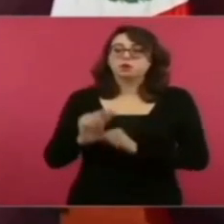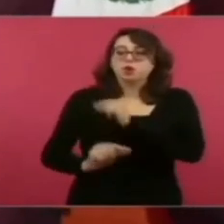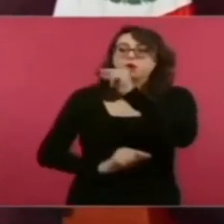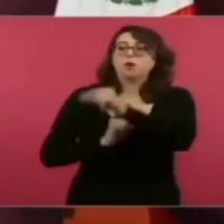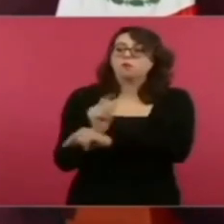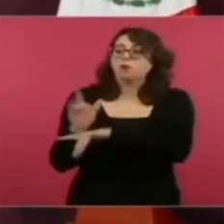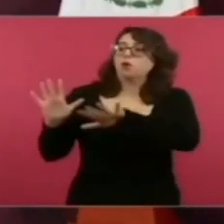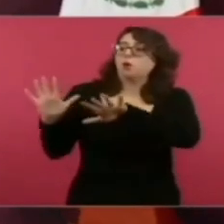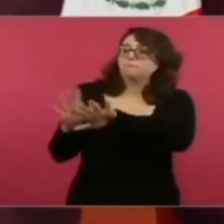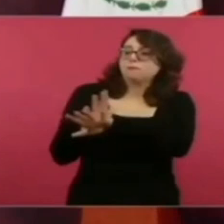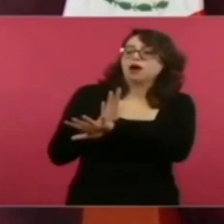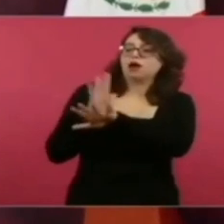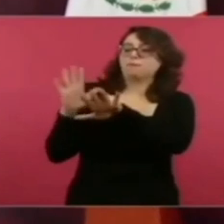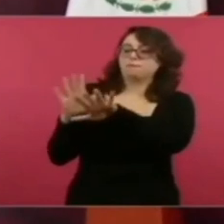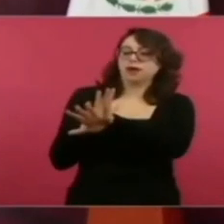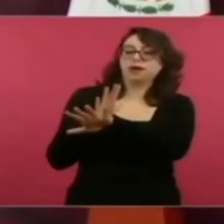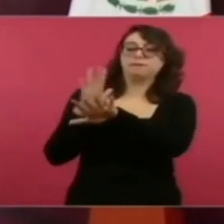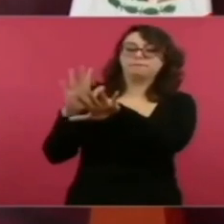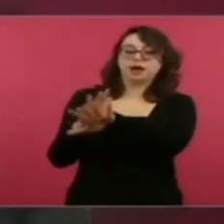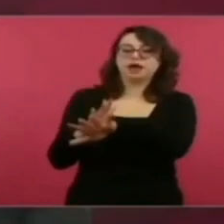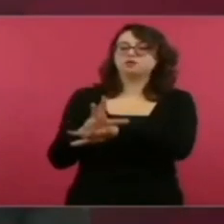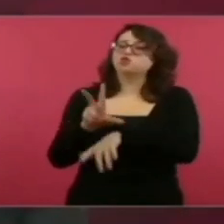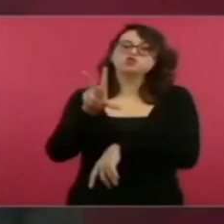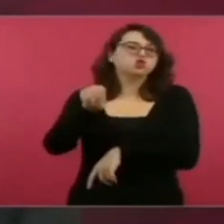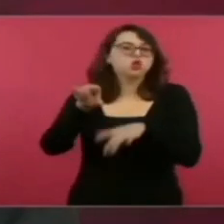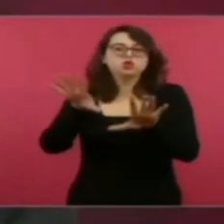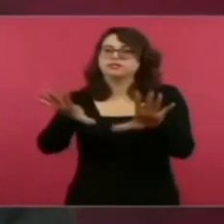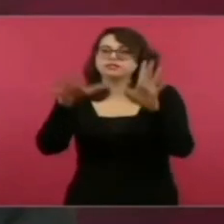que llevan tiempo.